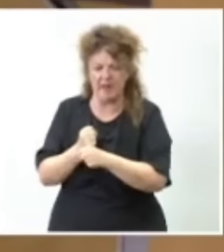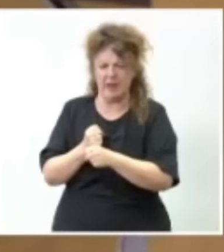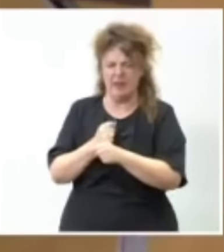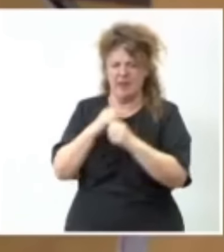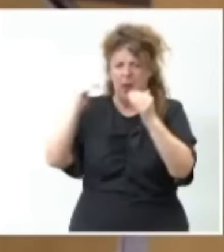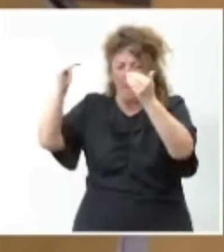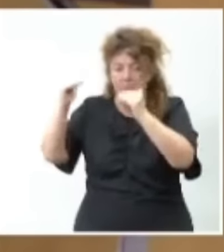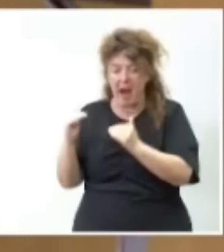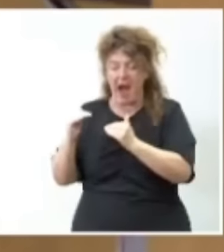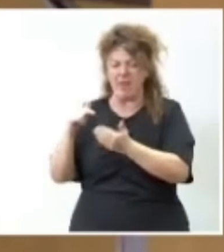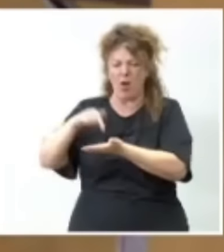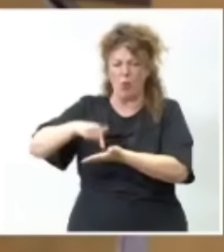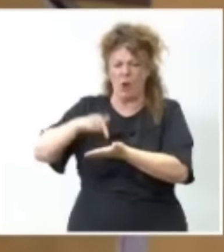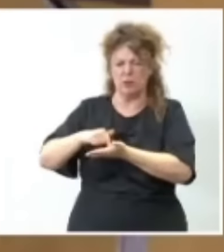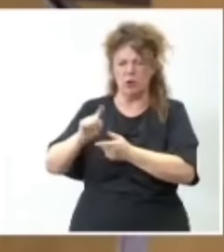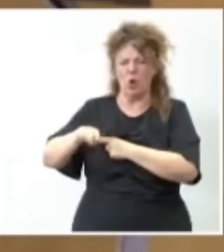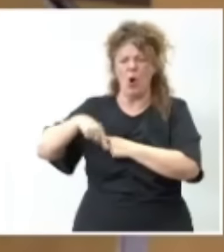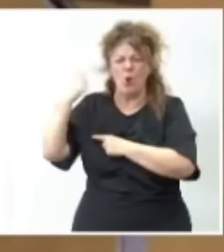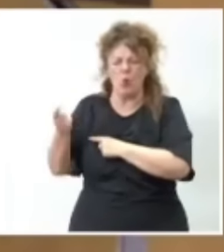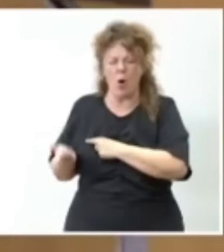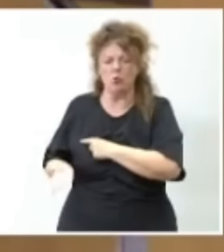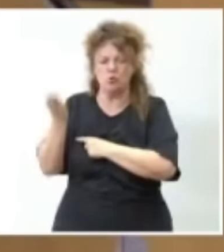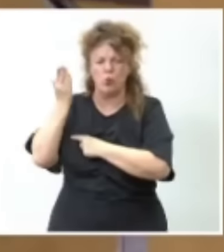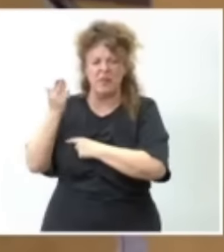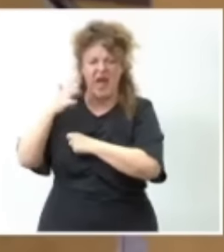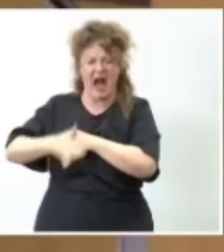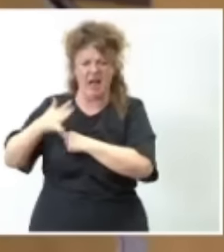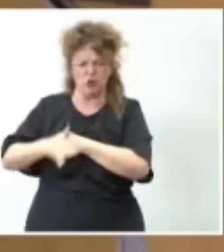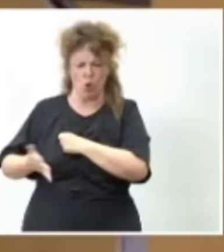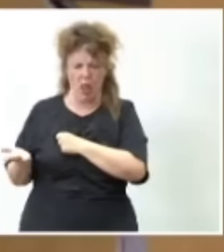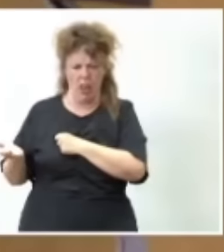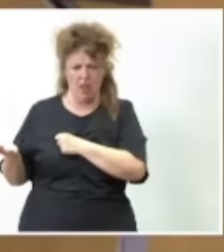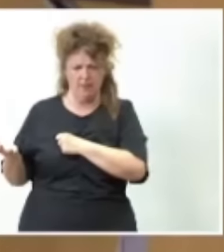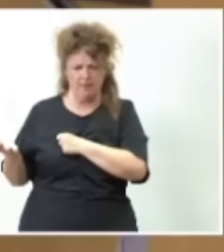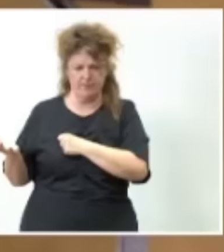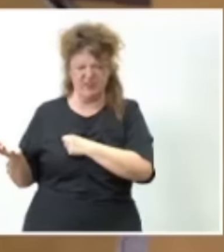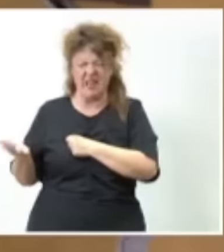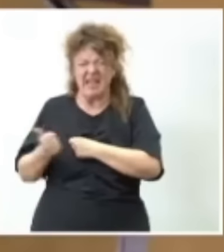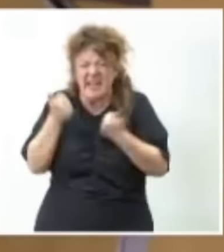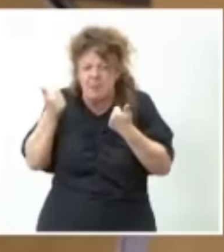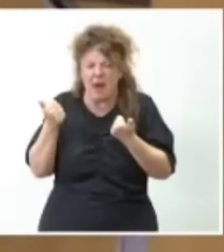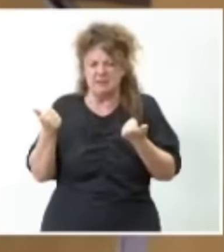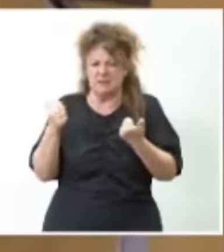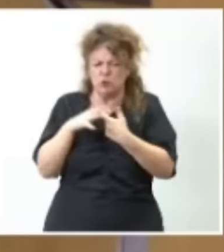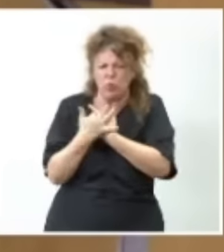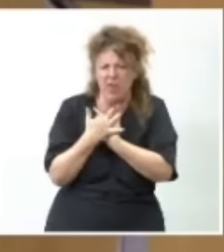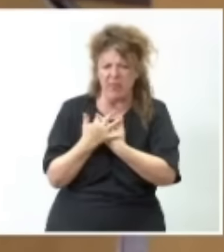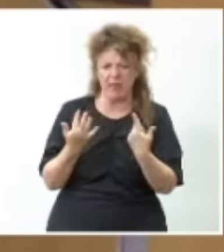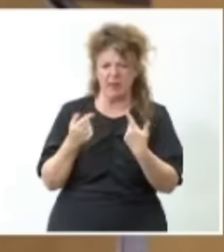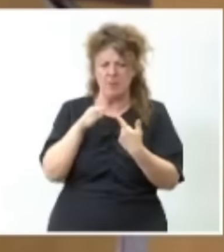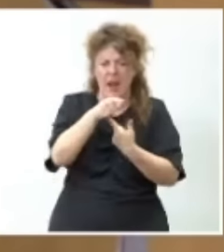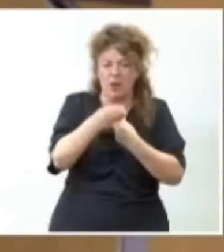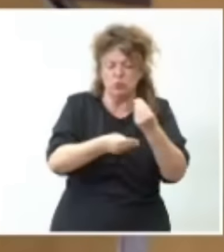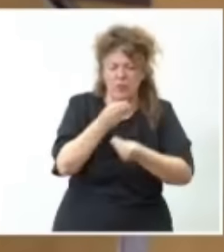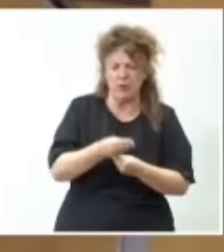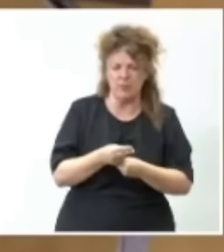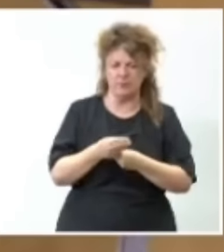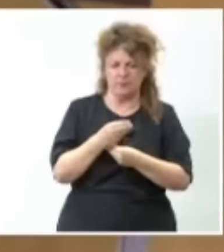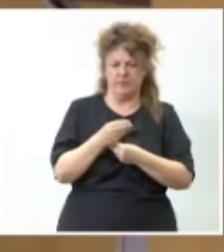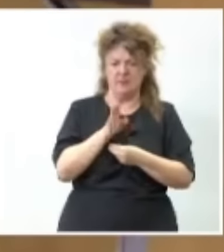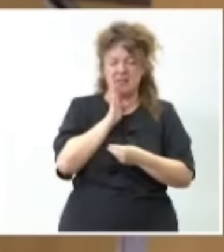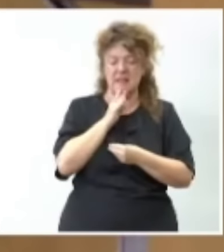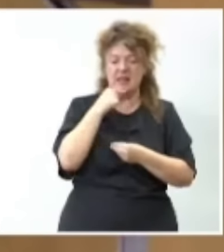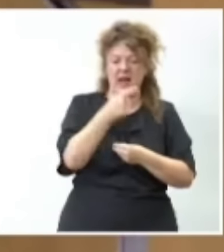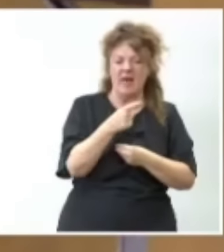bajadas en las cuotas, después a la subida del gasoil. Señor ministro, ¿qué más tiene que suceder para que usted actúe? Como ha dicho su